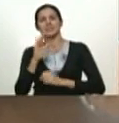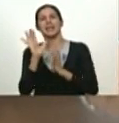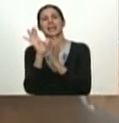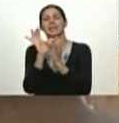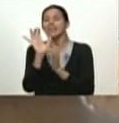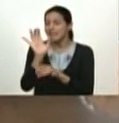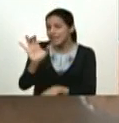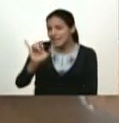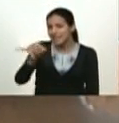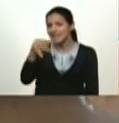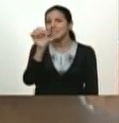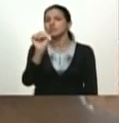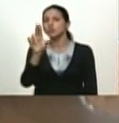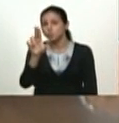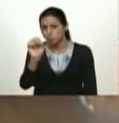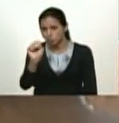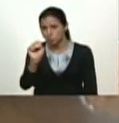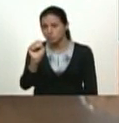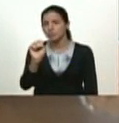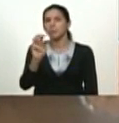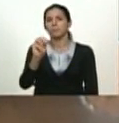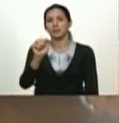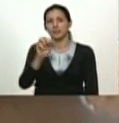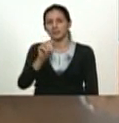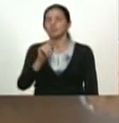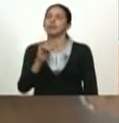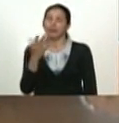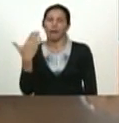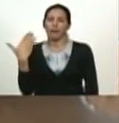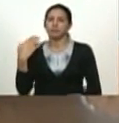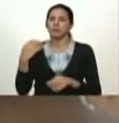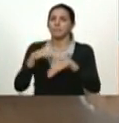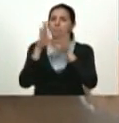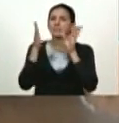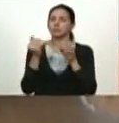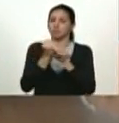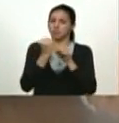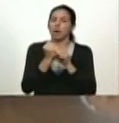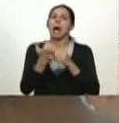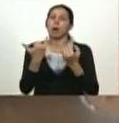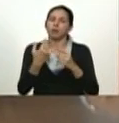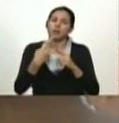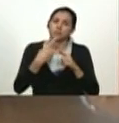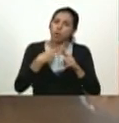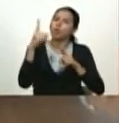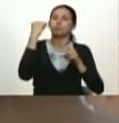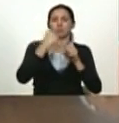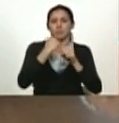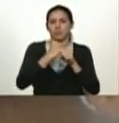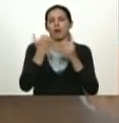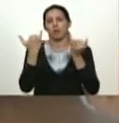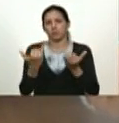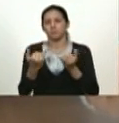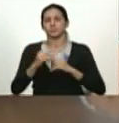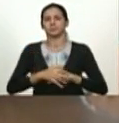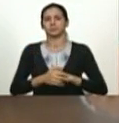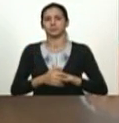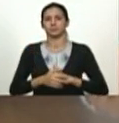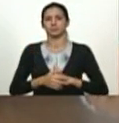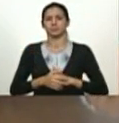maestro de muchos años camarada va a nuevas tareas también hombre honesto como él solo